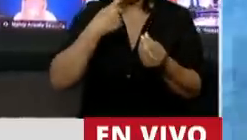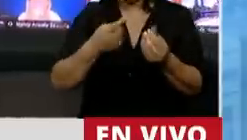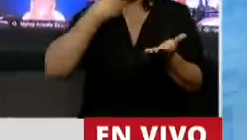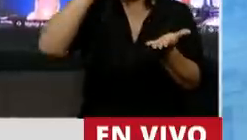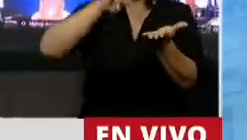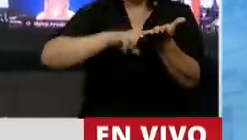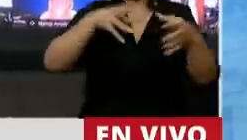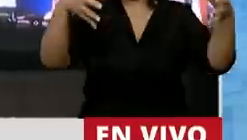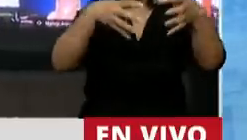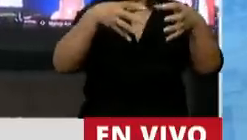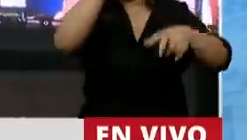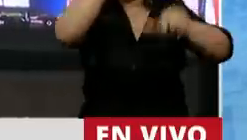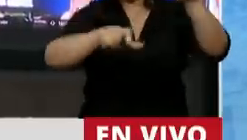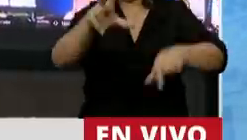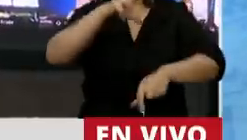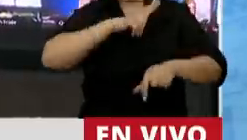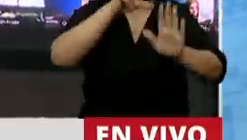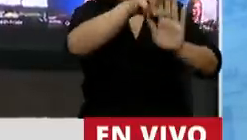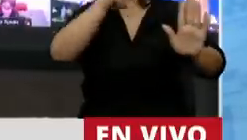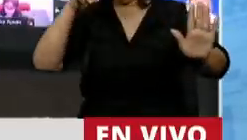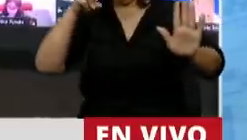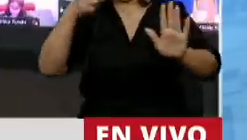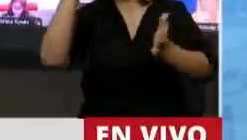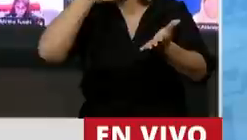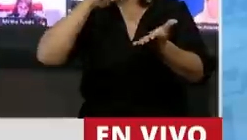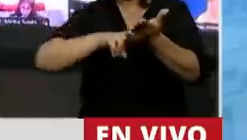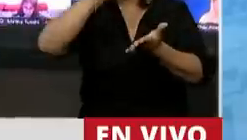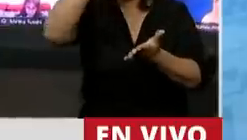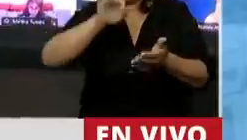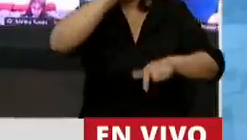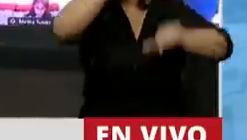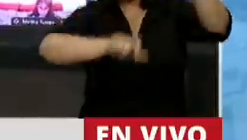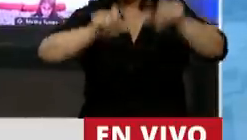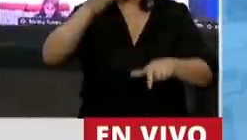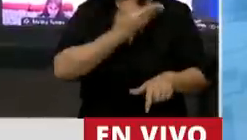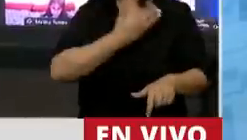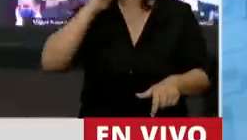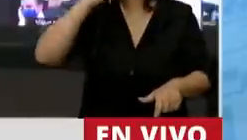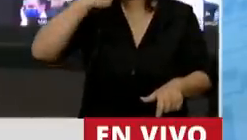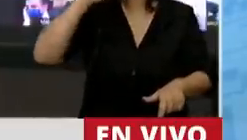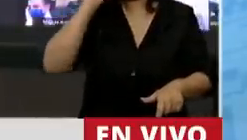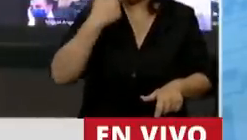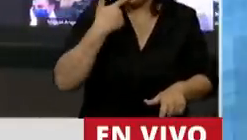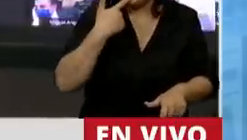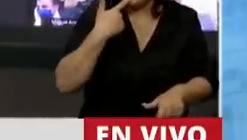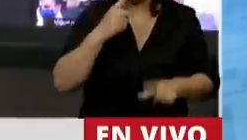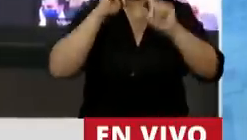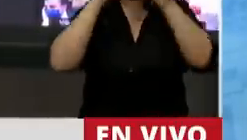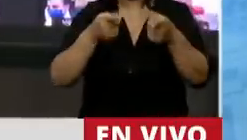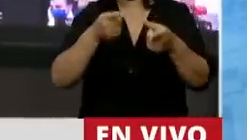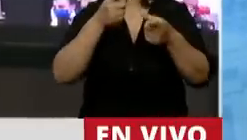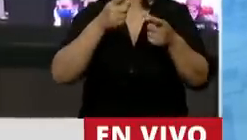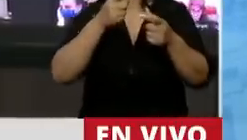sobre las altas rentas repercuta sólo sobre las personas físicas, escúchese bien, y las sucesiones